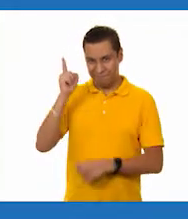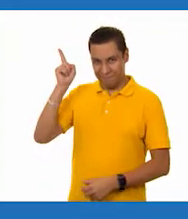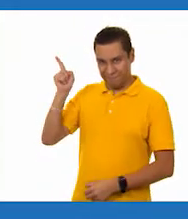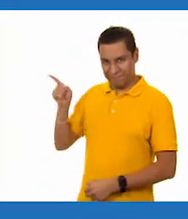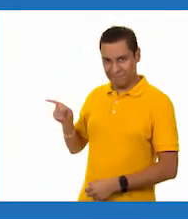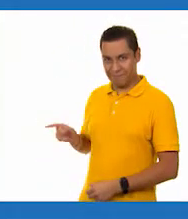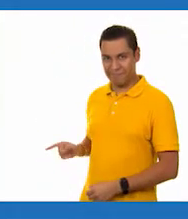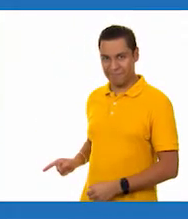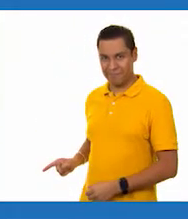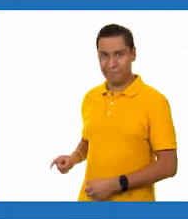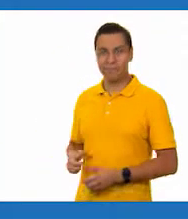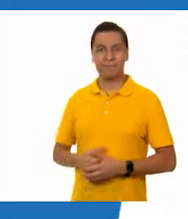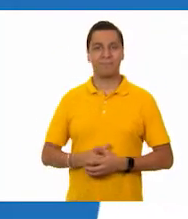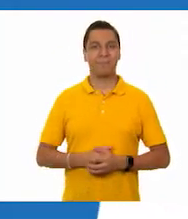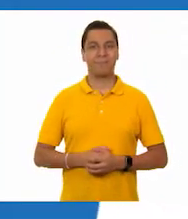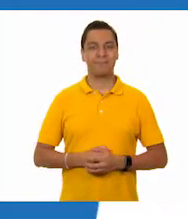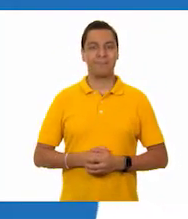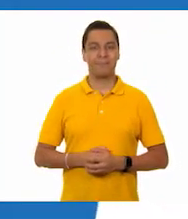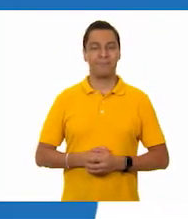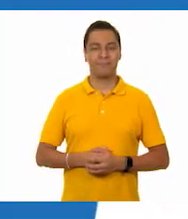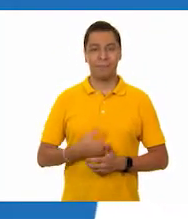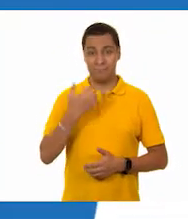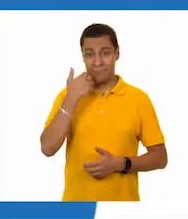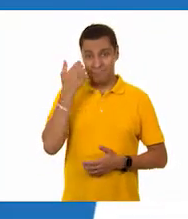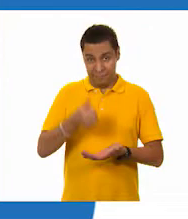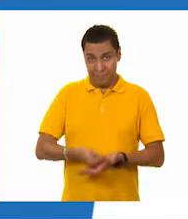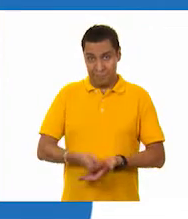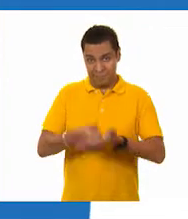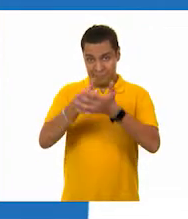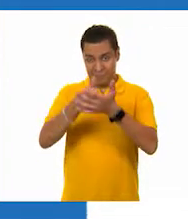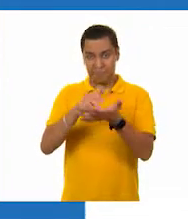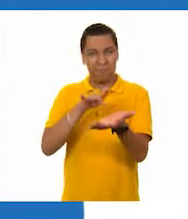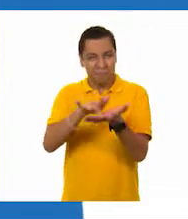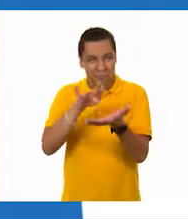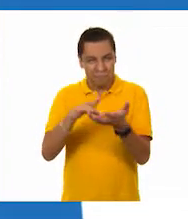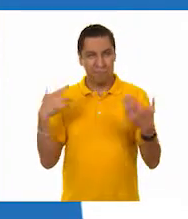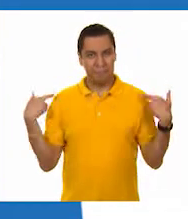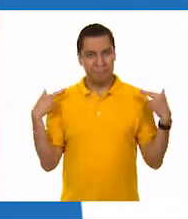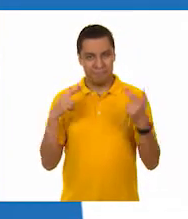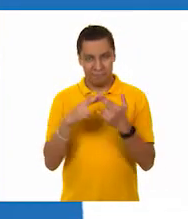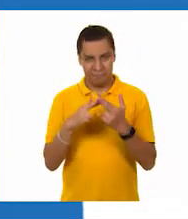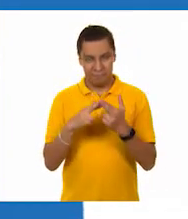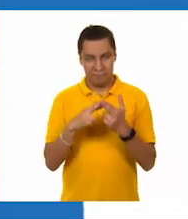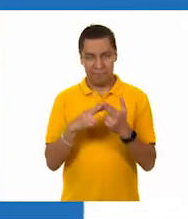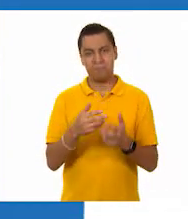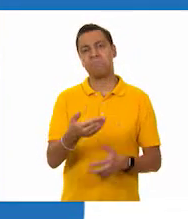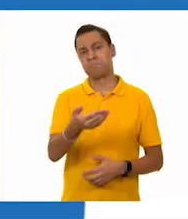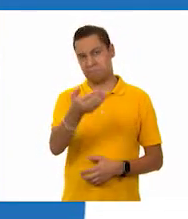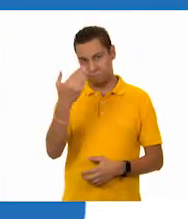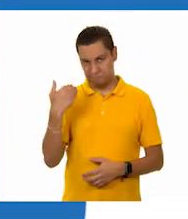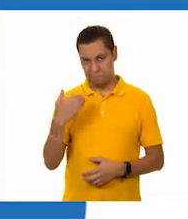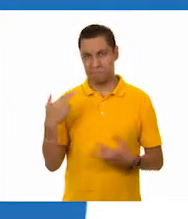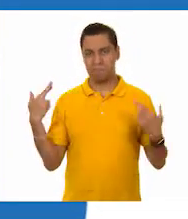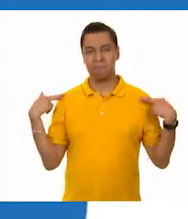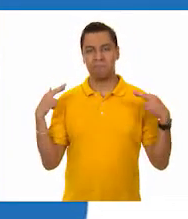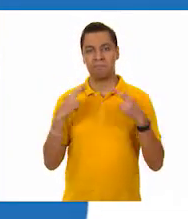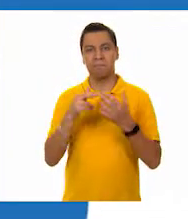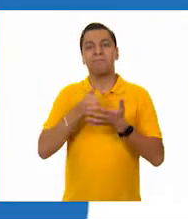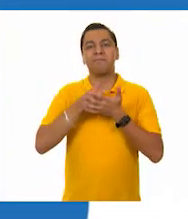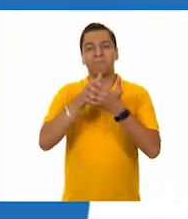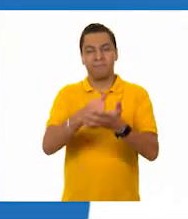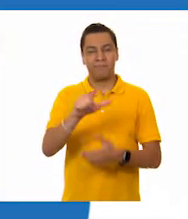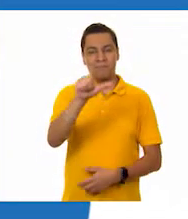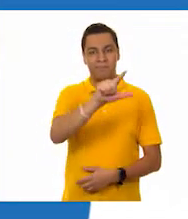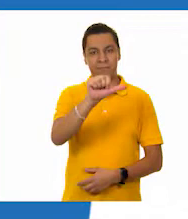Gracias por ver